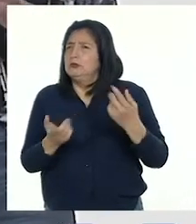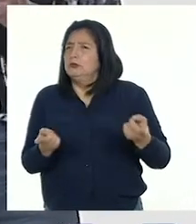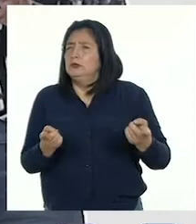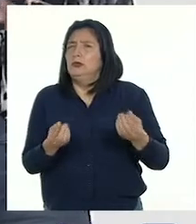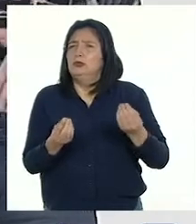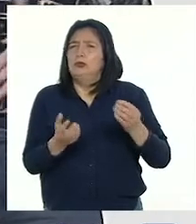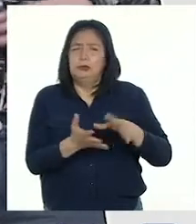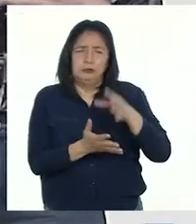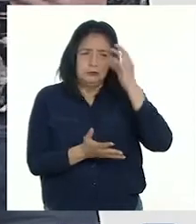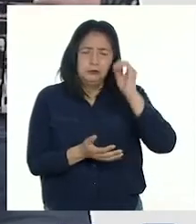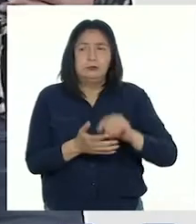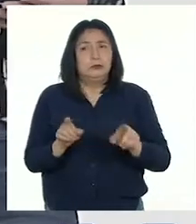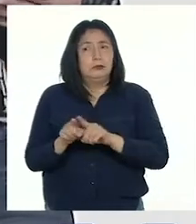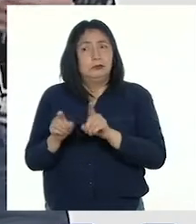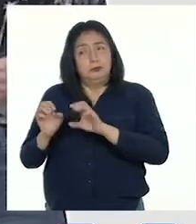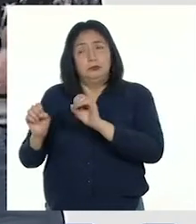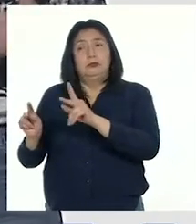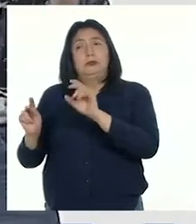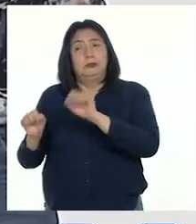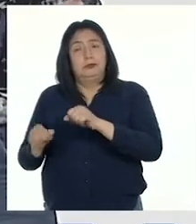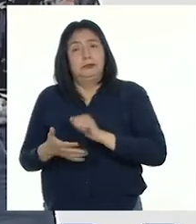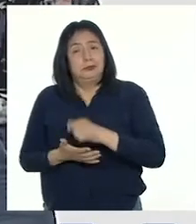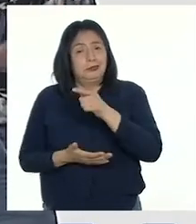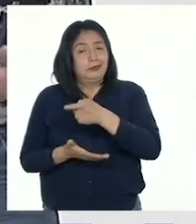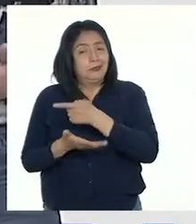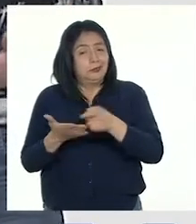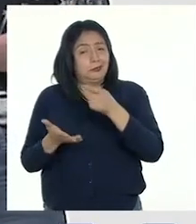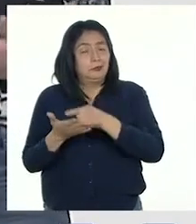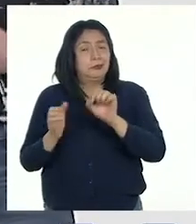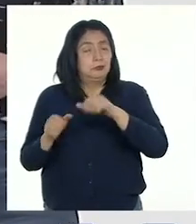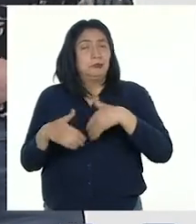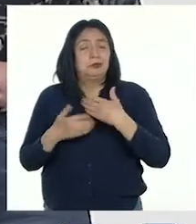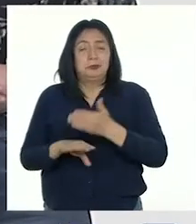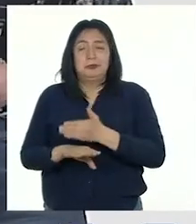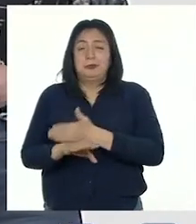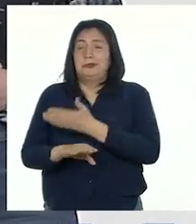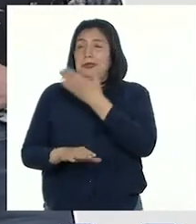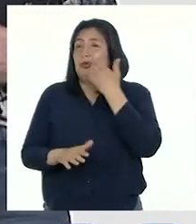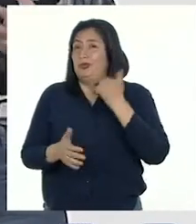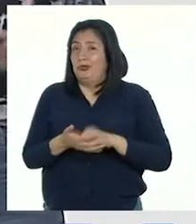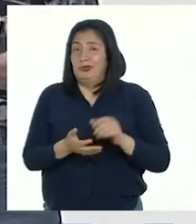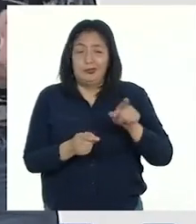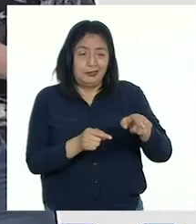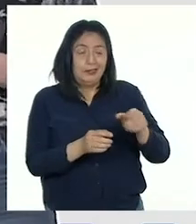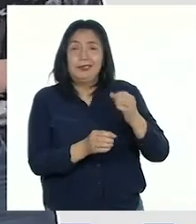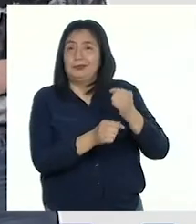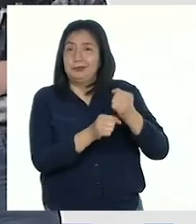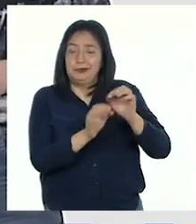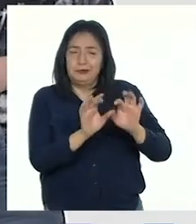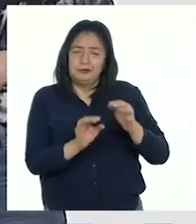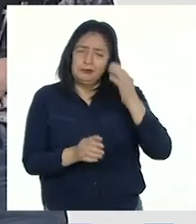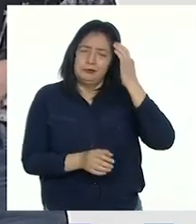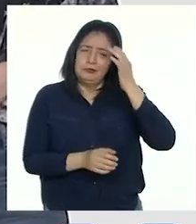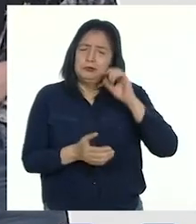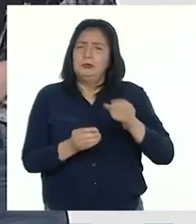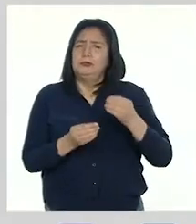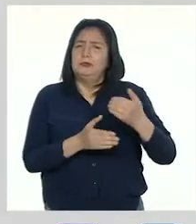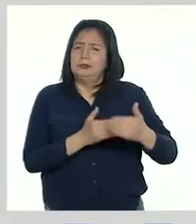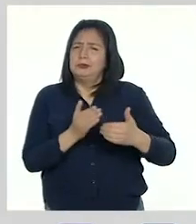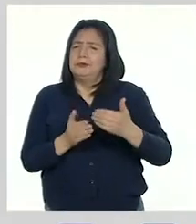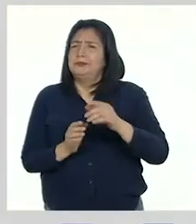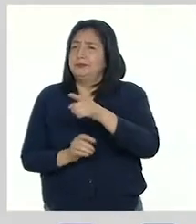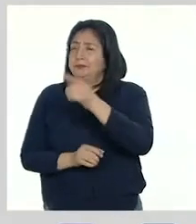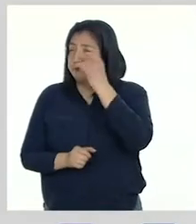Pero, además, es una oportunidad para que durante esta semana podamos mejorar nuestros trabajos y reflexionemos sobre nuestro progreso.